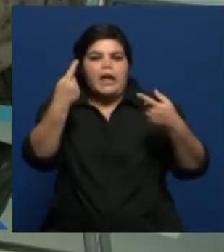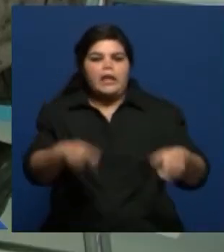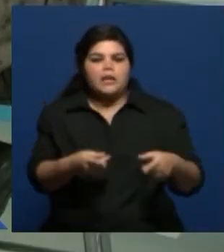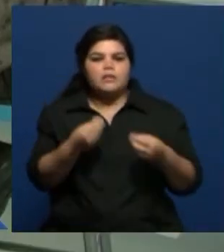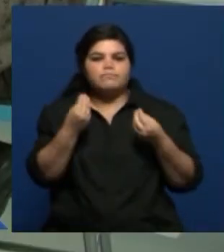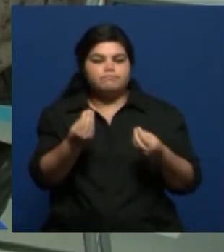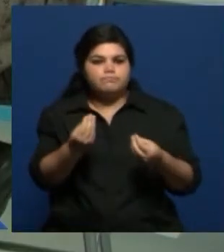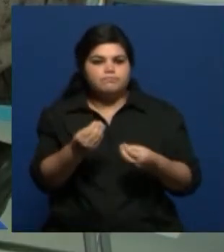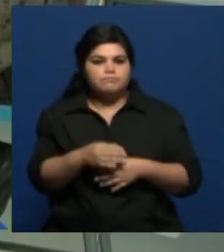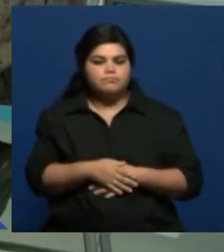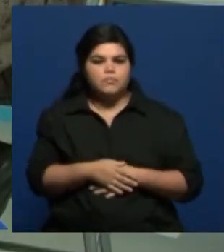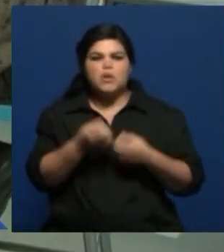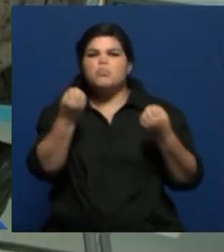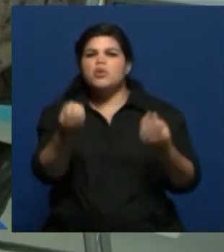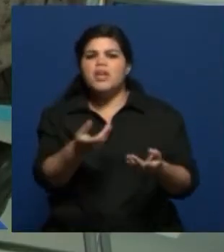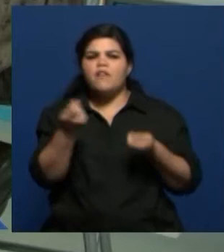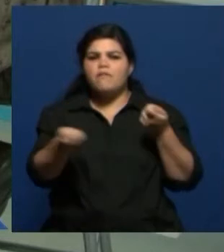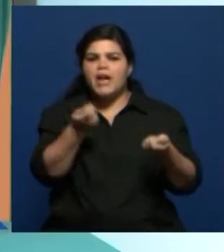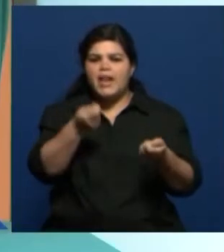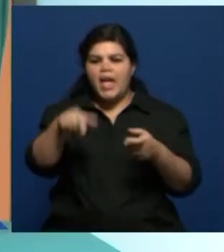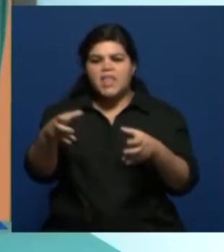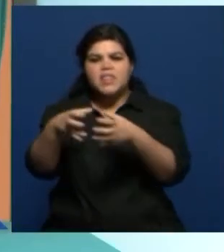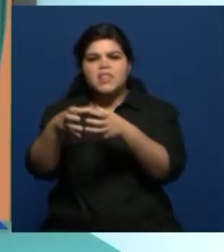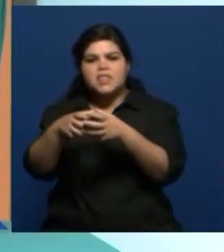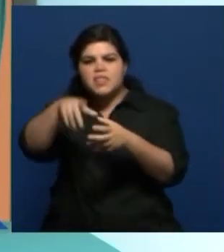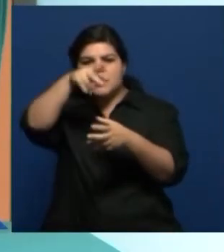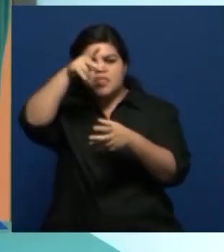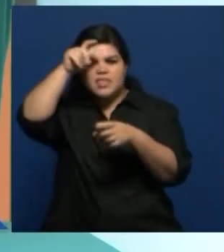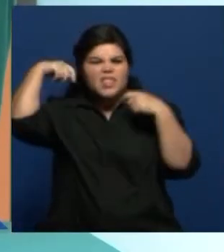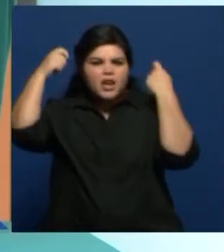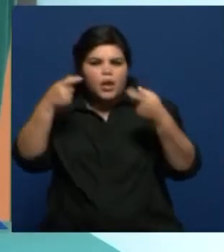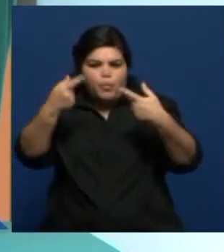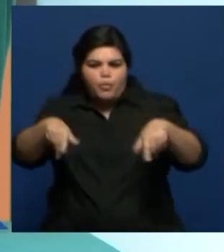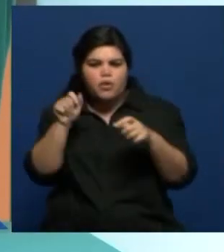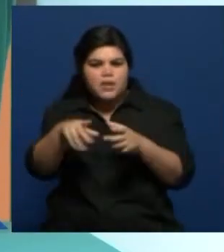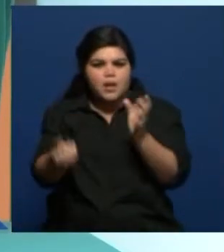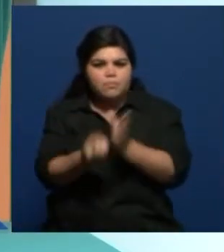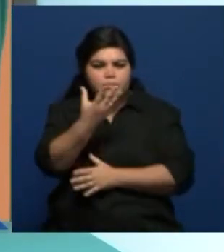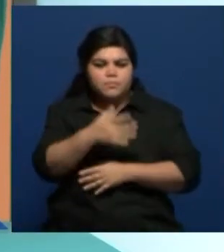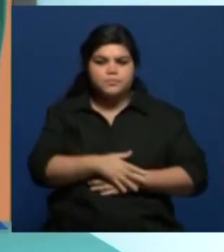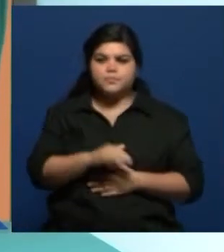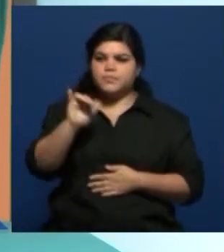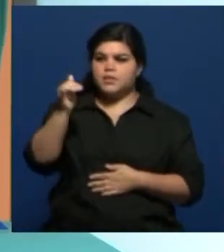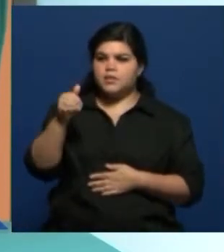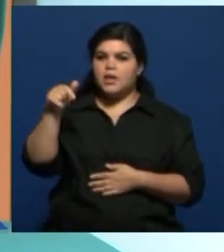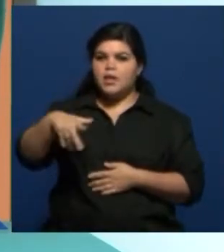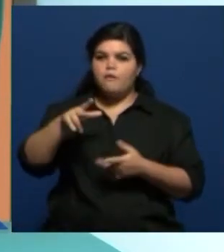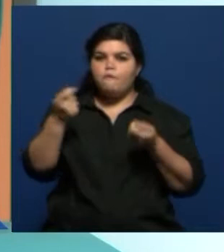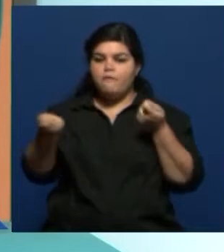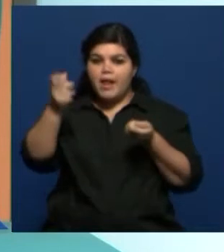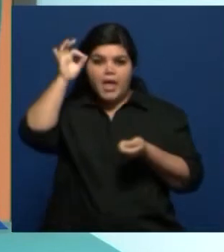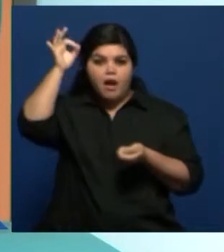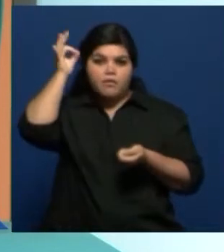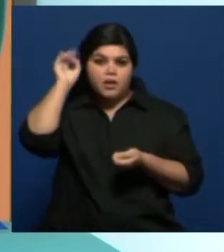que deben nacer también de tribus y demás, ¿no? Sí, en el caso de las danzas africanas, nosotros estudiamos, bueno,